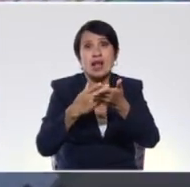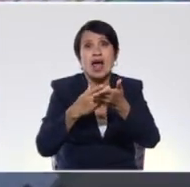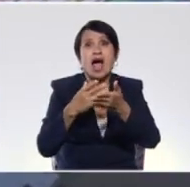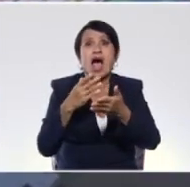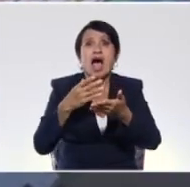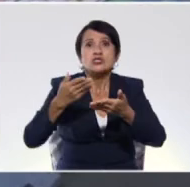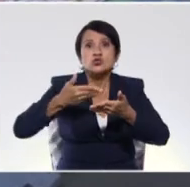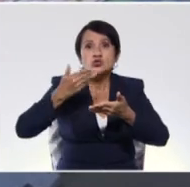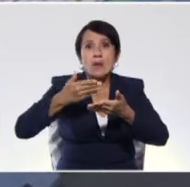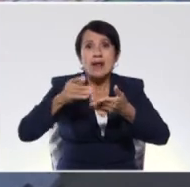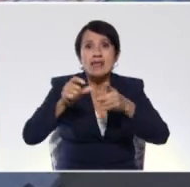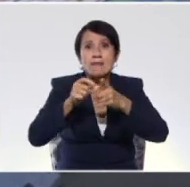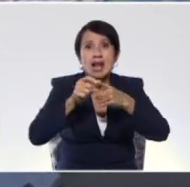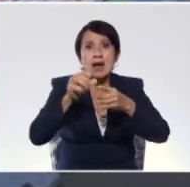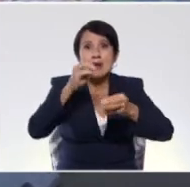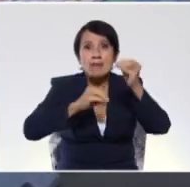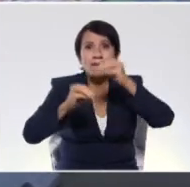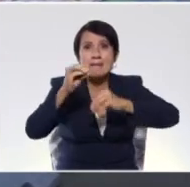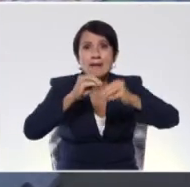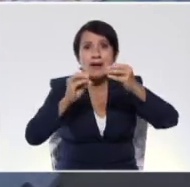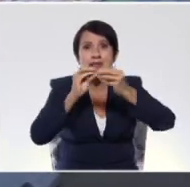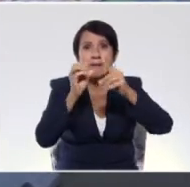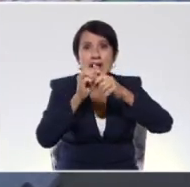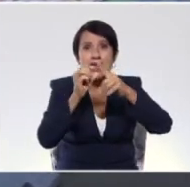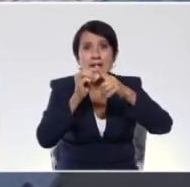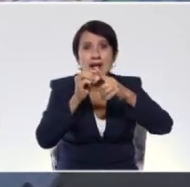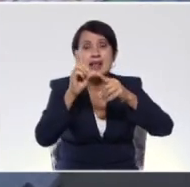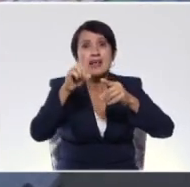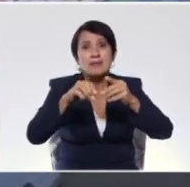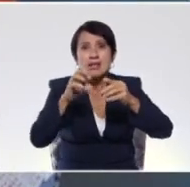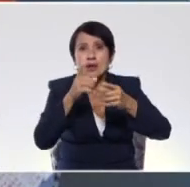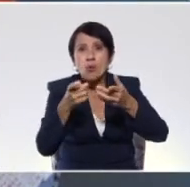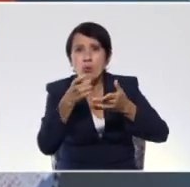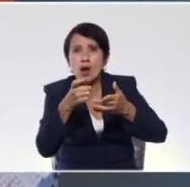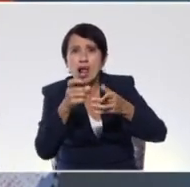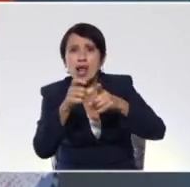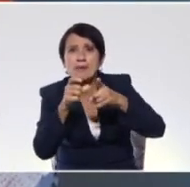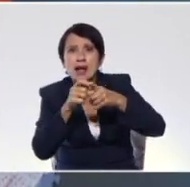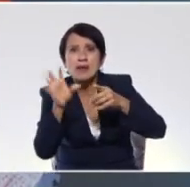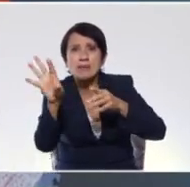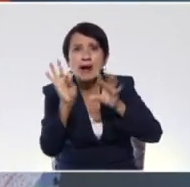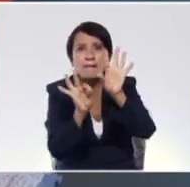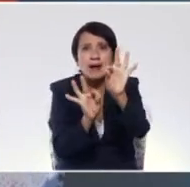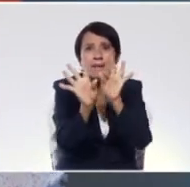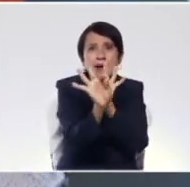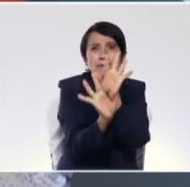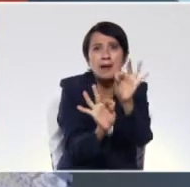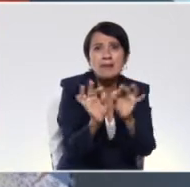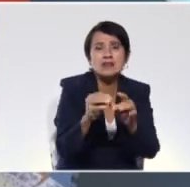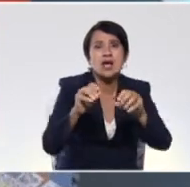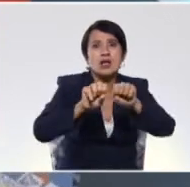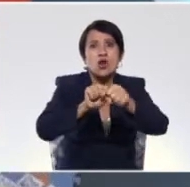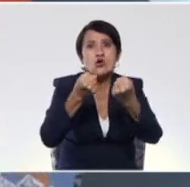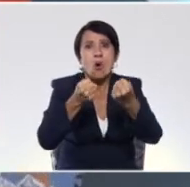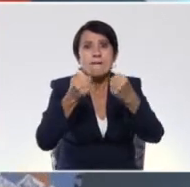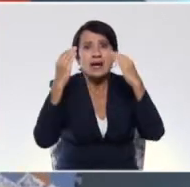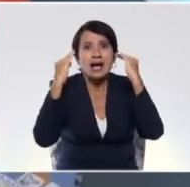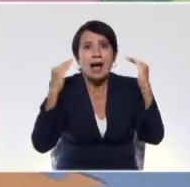letras, de unos cuentos tipo rompecabezas y también